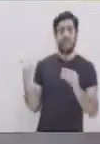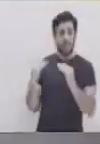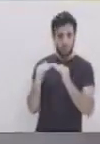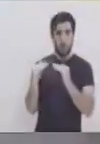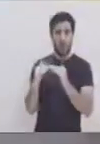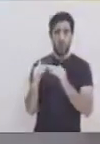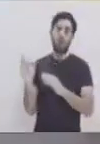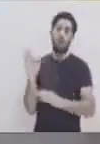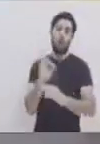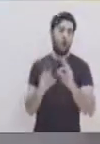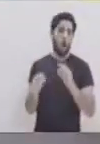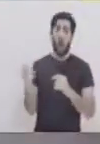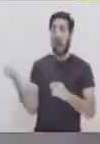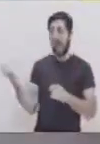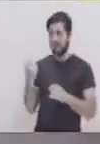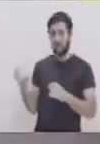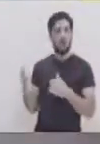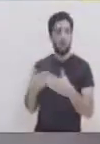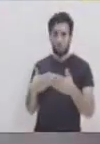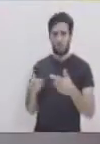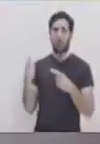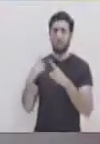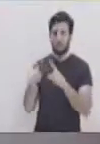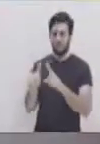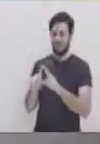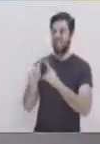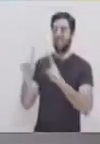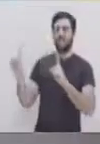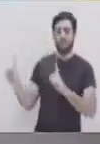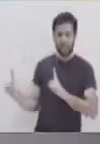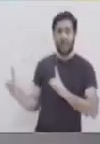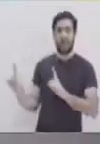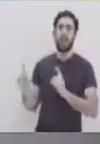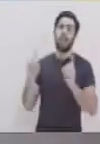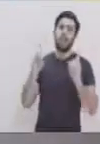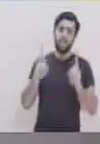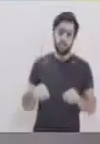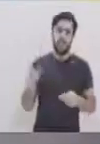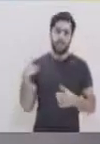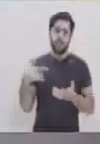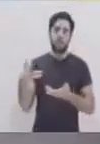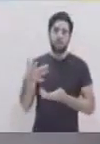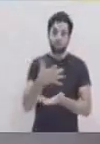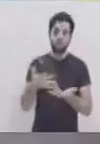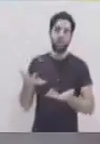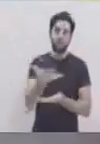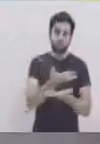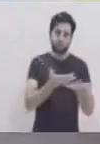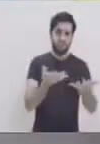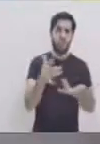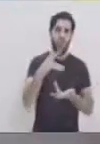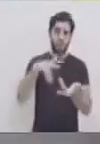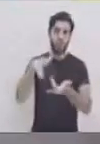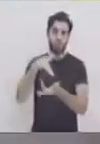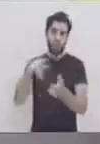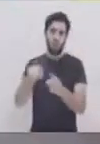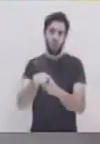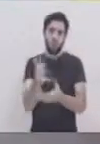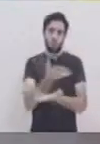puede que sean amigos muy iguales, pero también que sean muy diferentes y, pues, es parte de esa convivencia que debe de